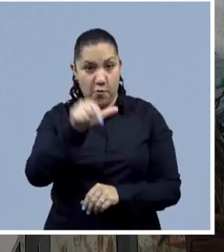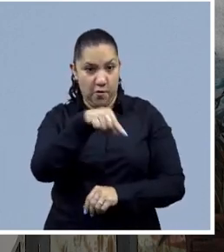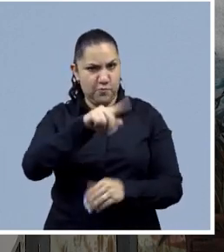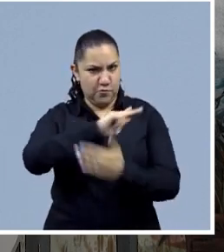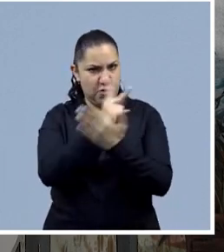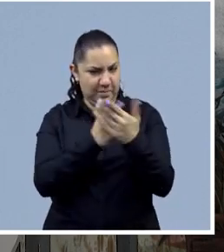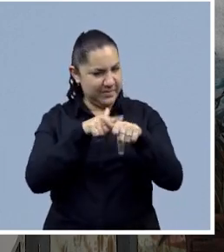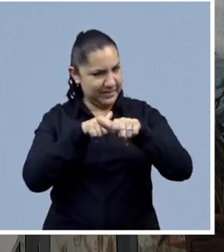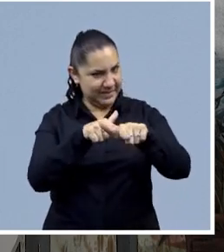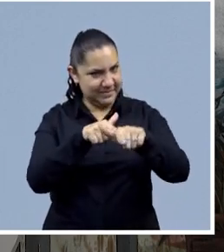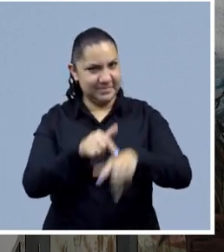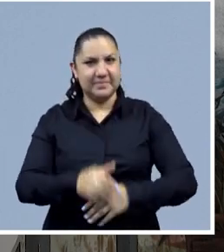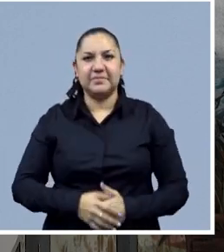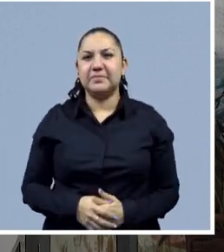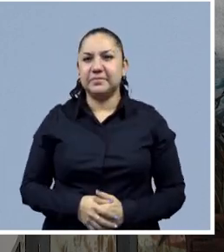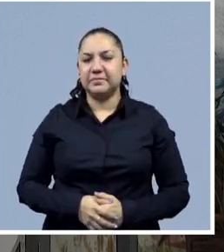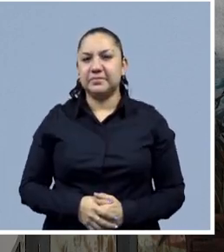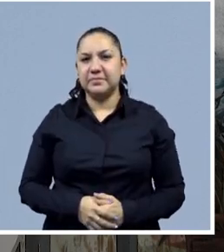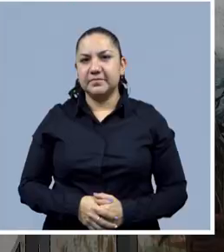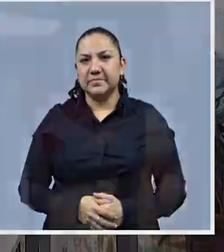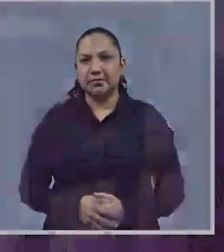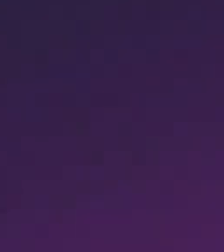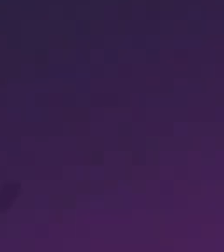información al volver a Entrending. No te vayas.